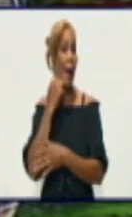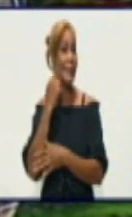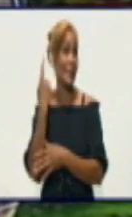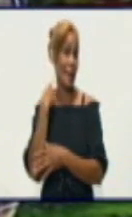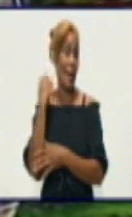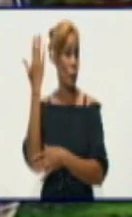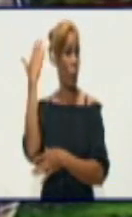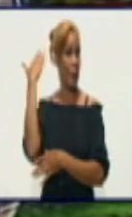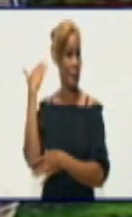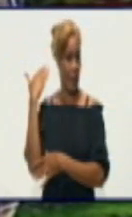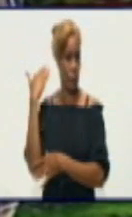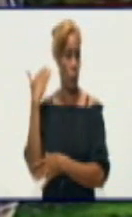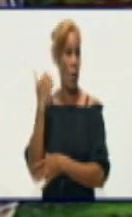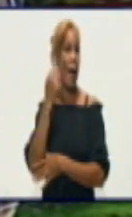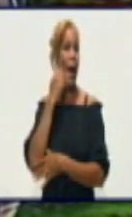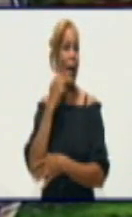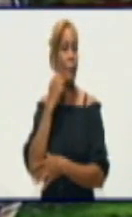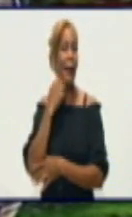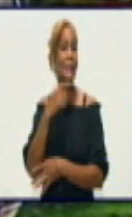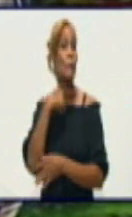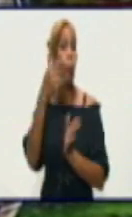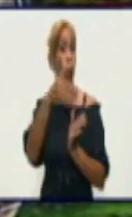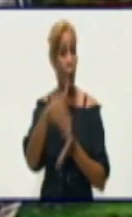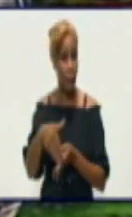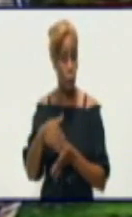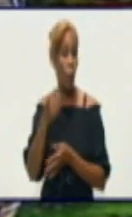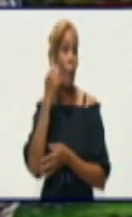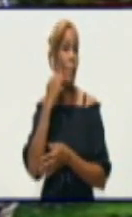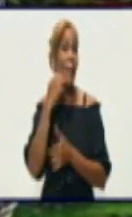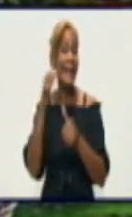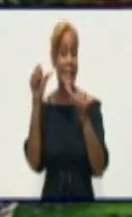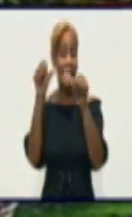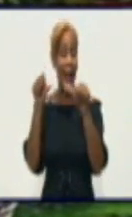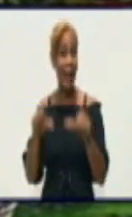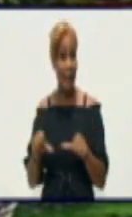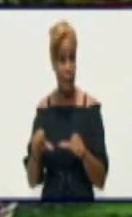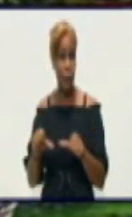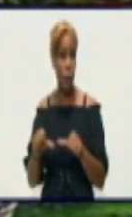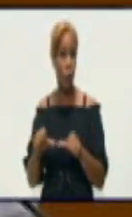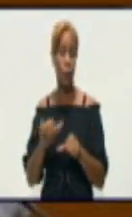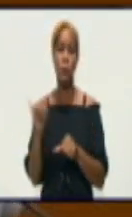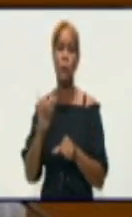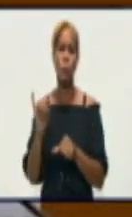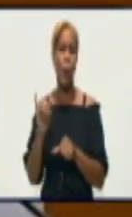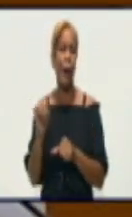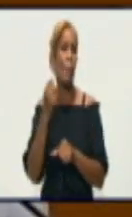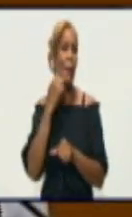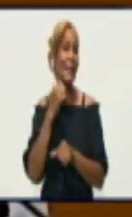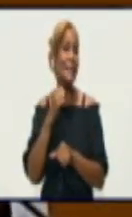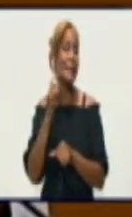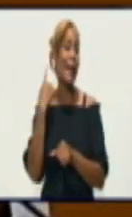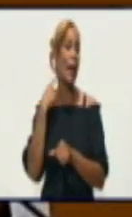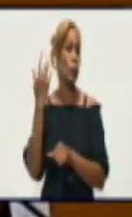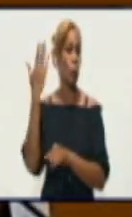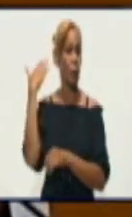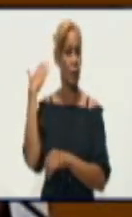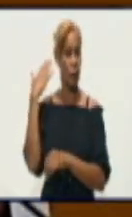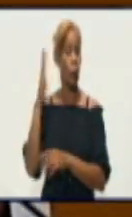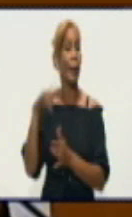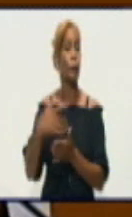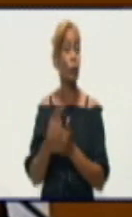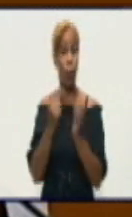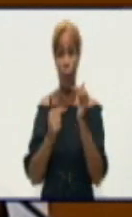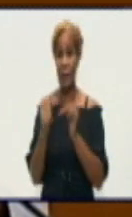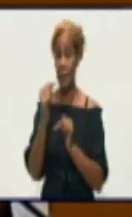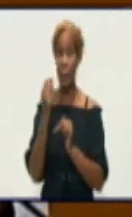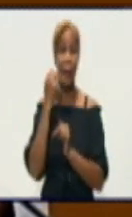fallecidos, hay más lesionados, en igual etapa del año anterior. Sí, cómo no. Los principales municipios que inciden en